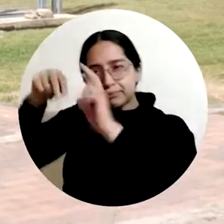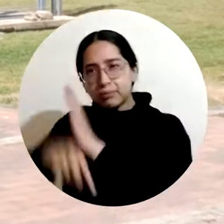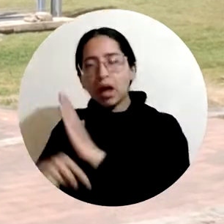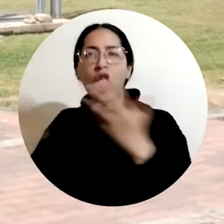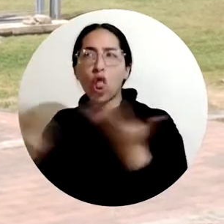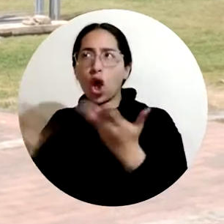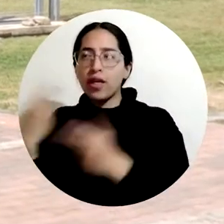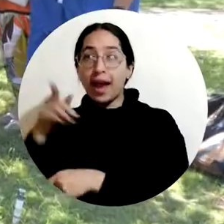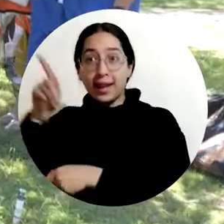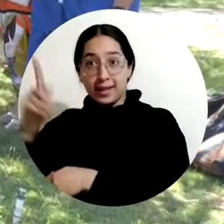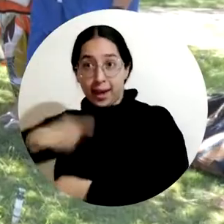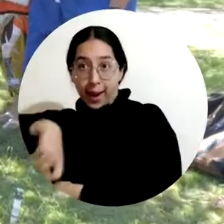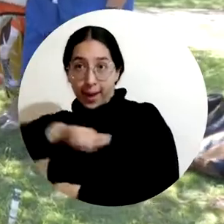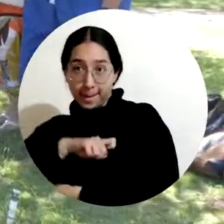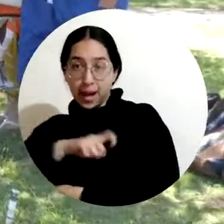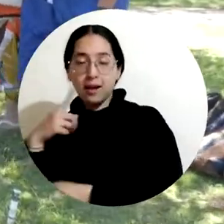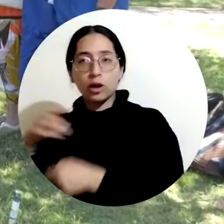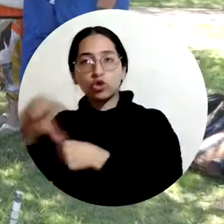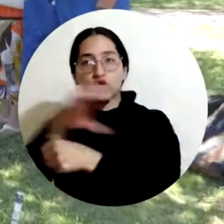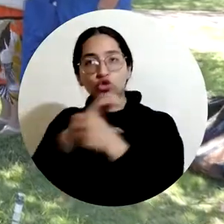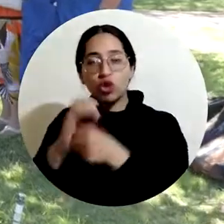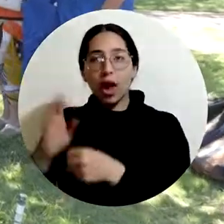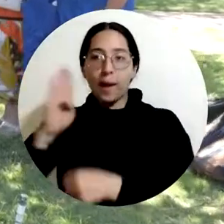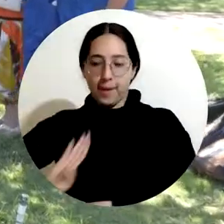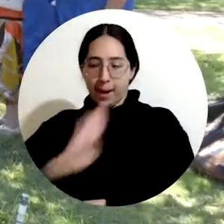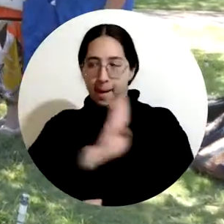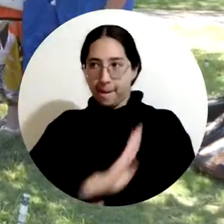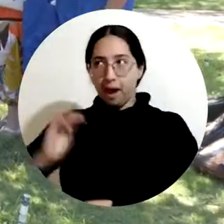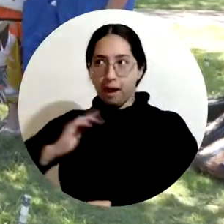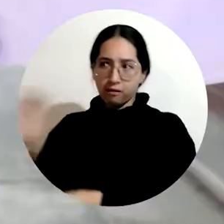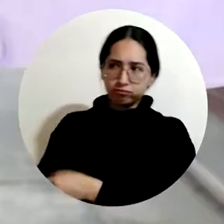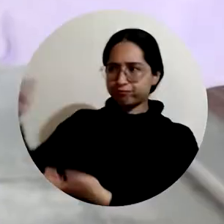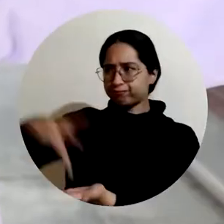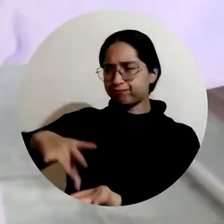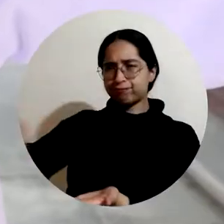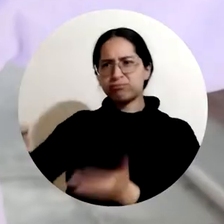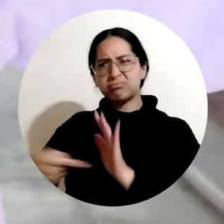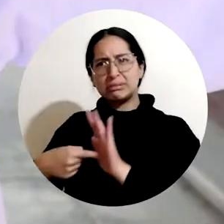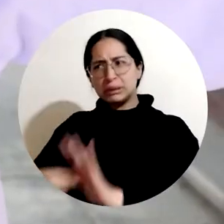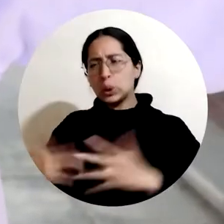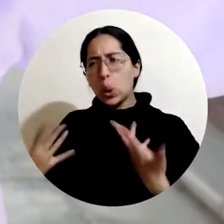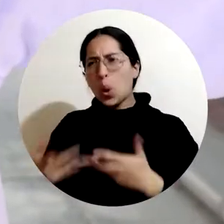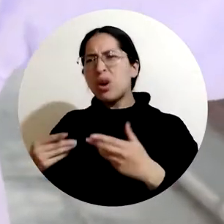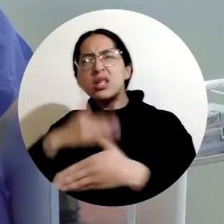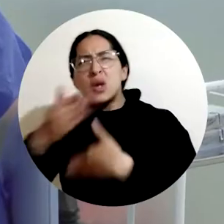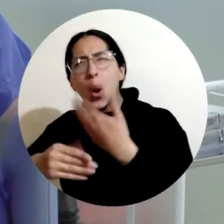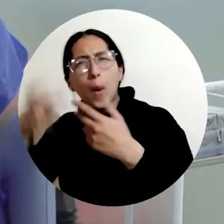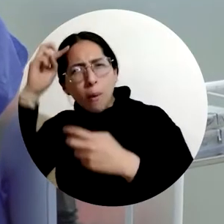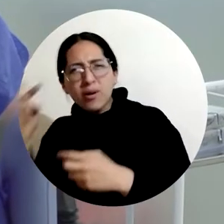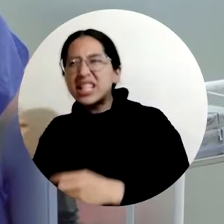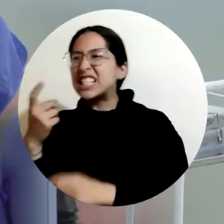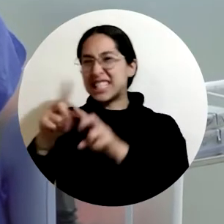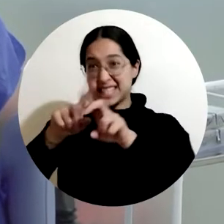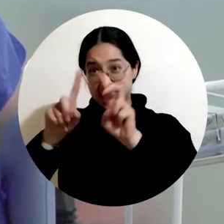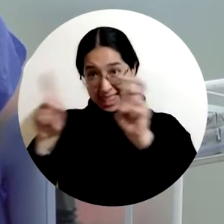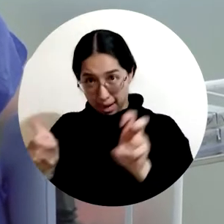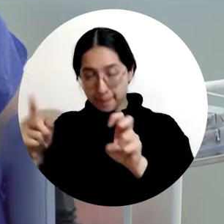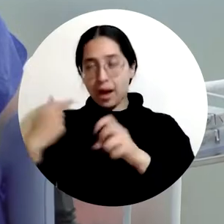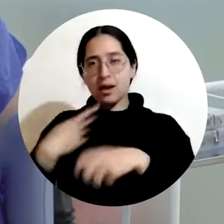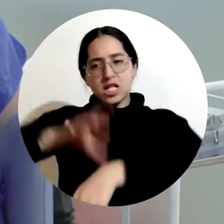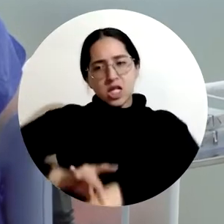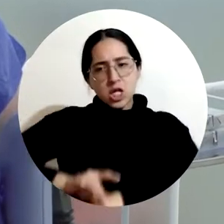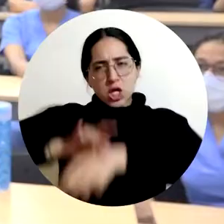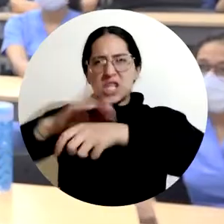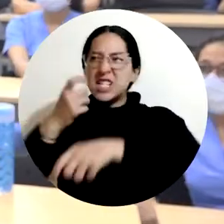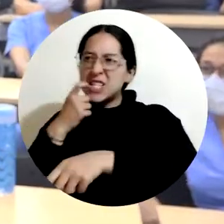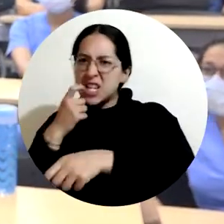llegó desde Barcelona a España, para intercambiar experiencias con el programa de odontología, realizar tratamientos dentales en la clínica odontológica